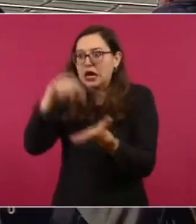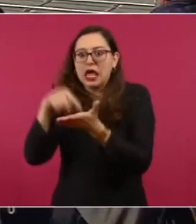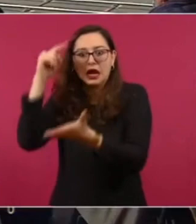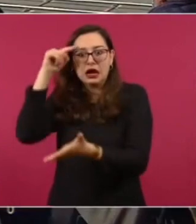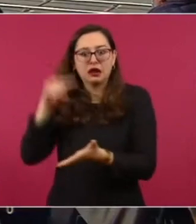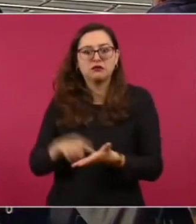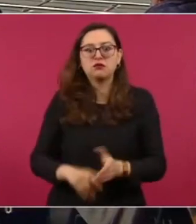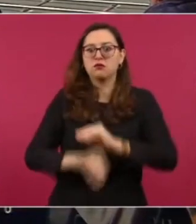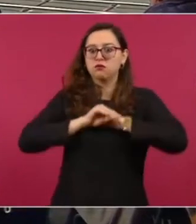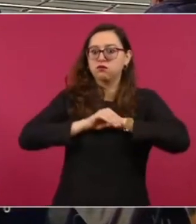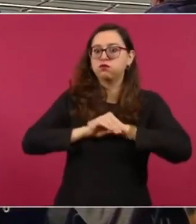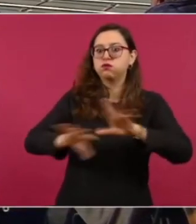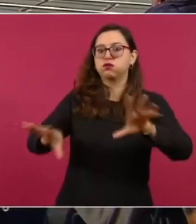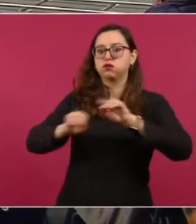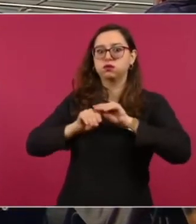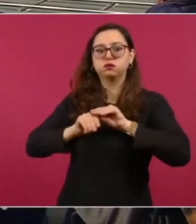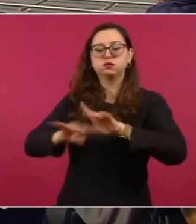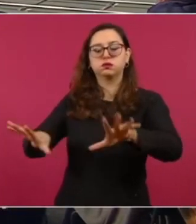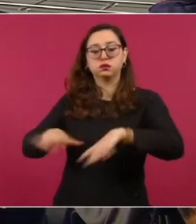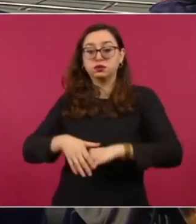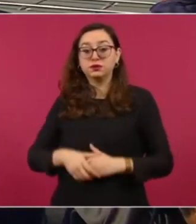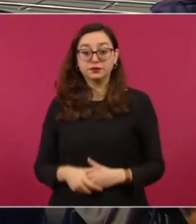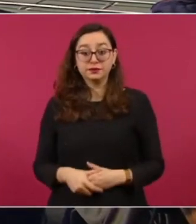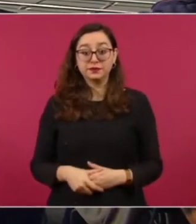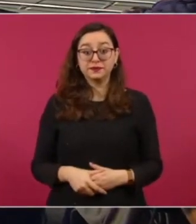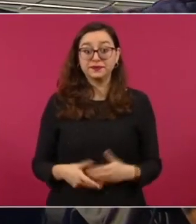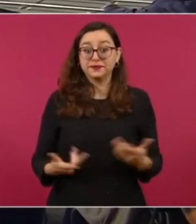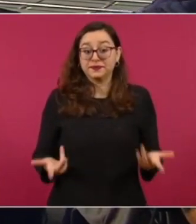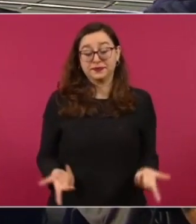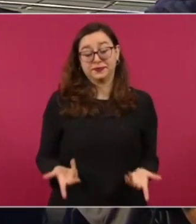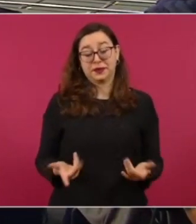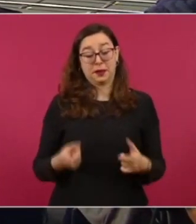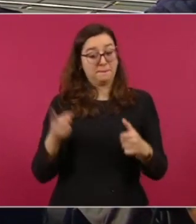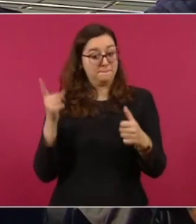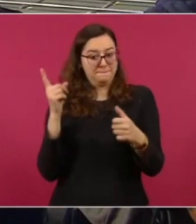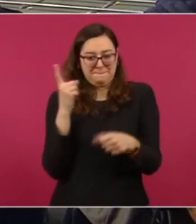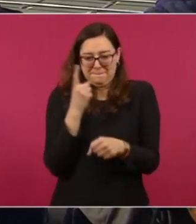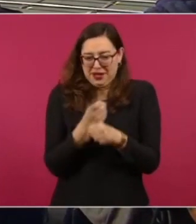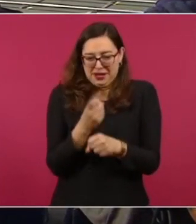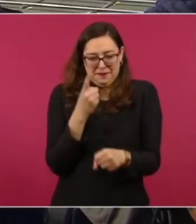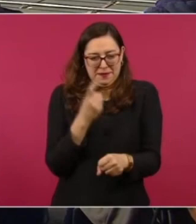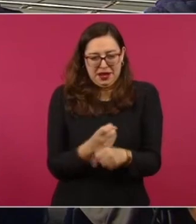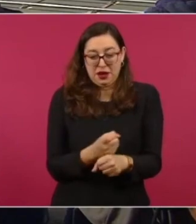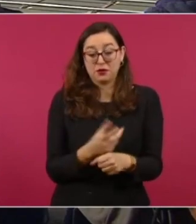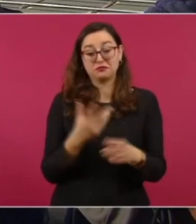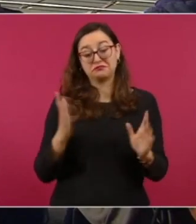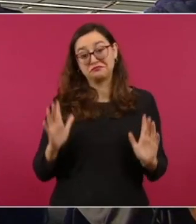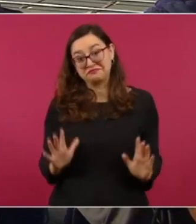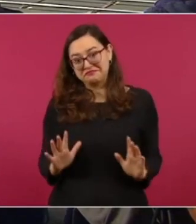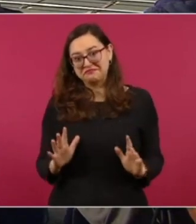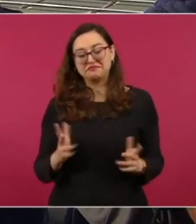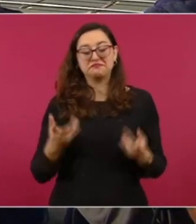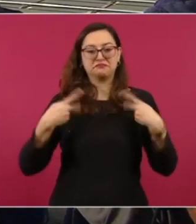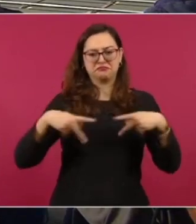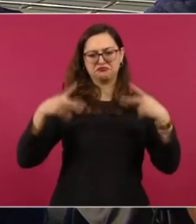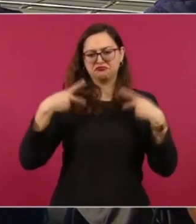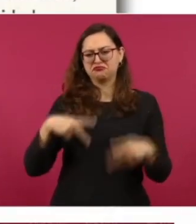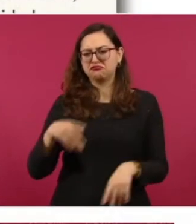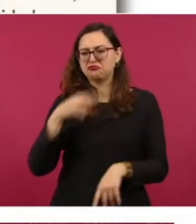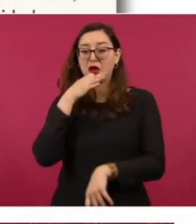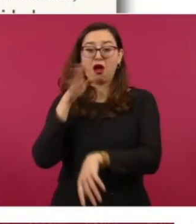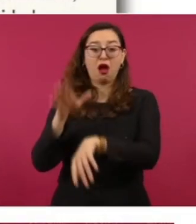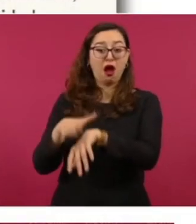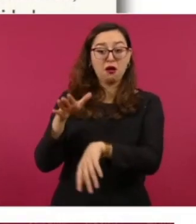sociales primero surgieron los muy informados que los presidentes de Estados Unidos y Canadá no